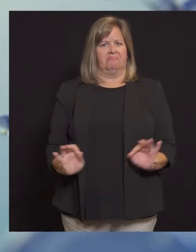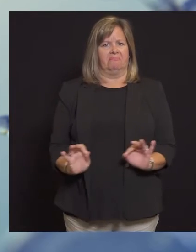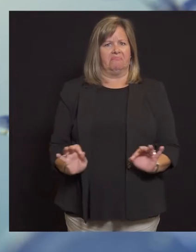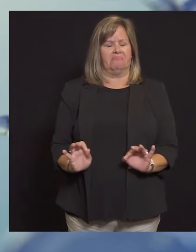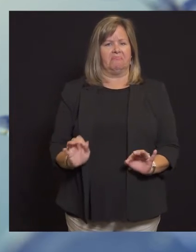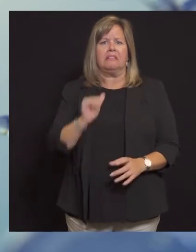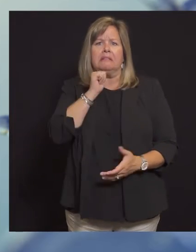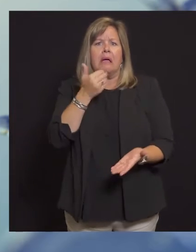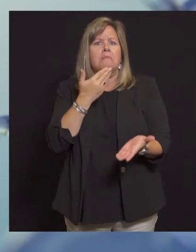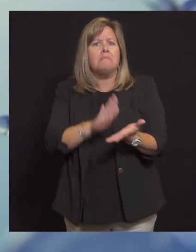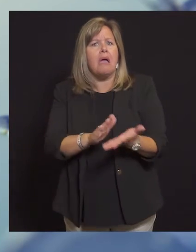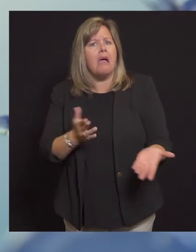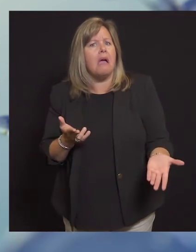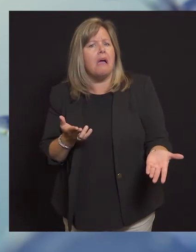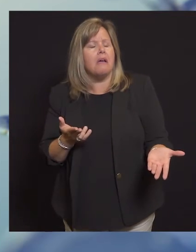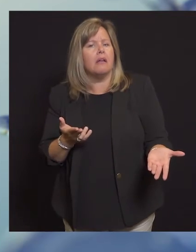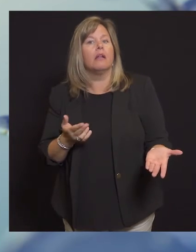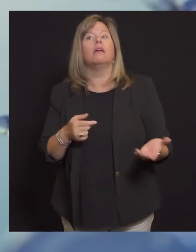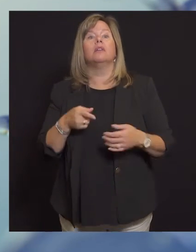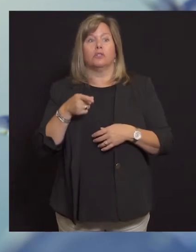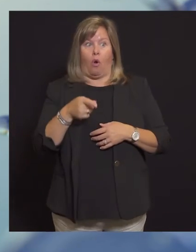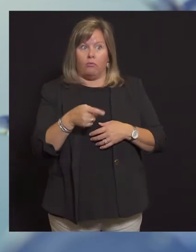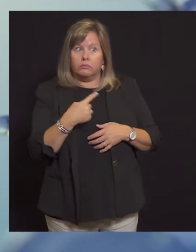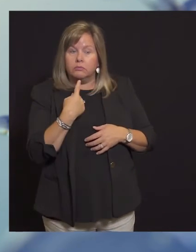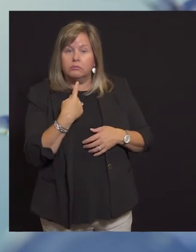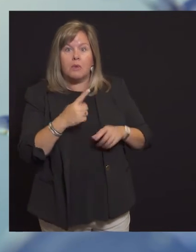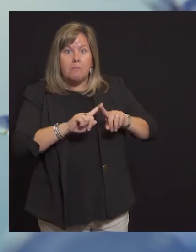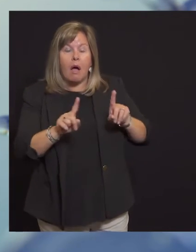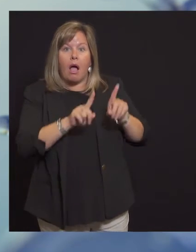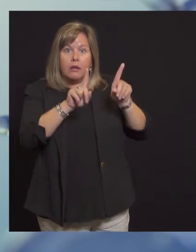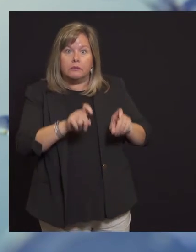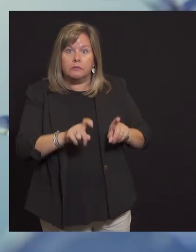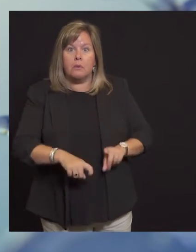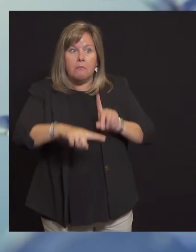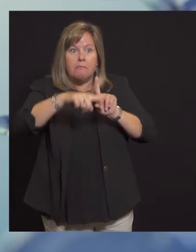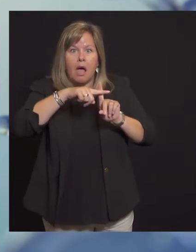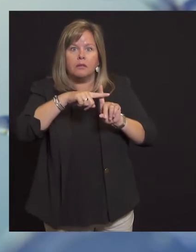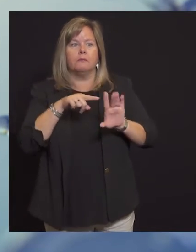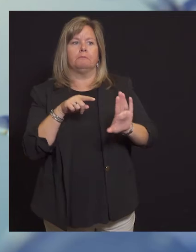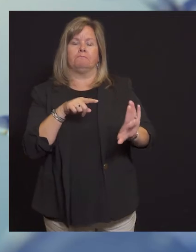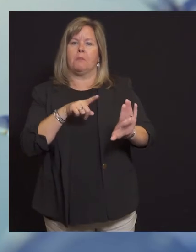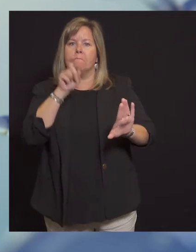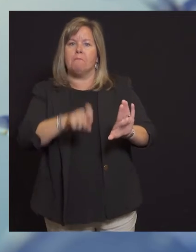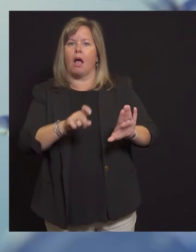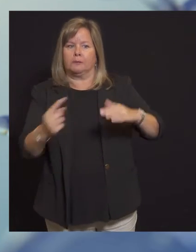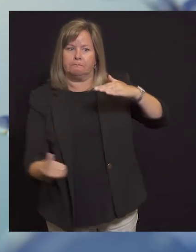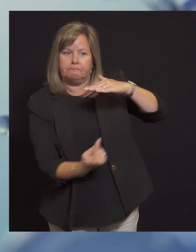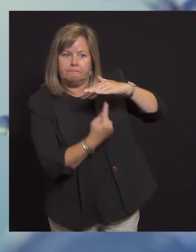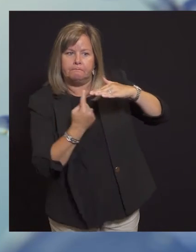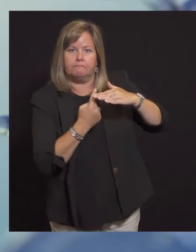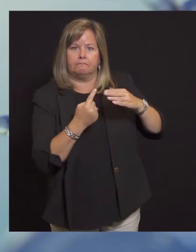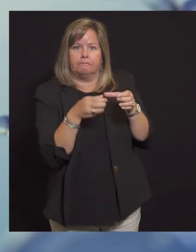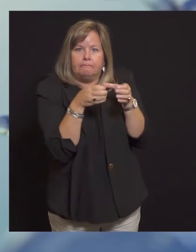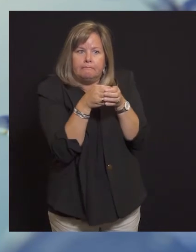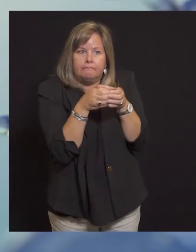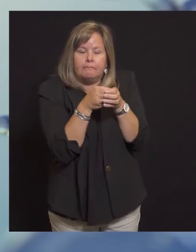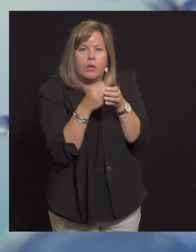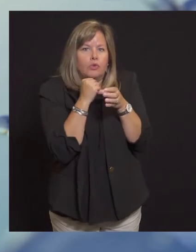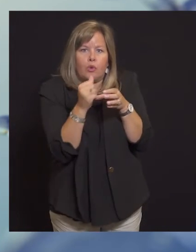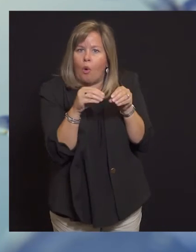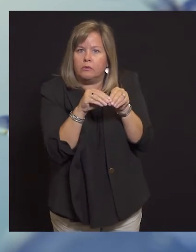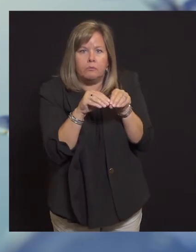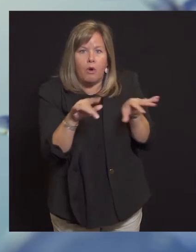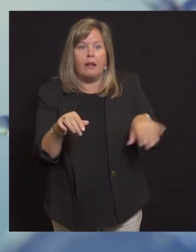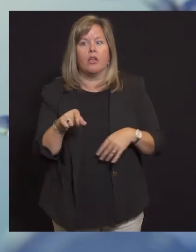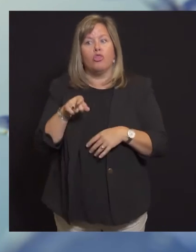asintomáticos y en algunos casos solo tienen un dolor de garganta o un caso de los alfatos. Y les hemos